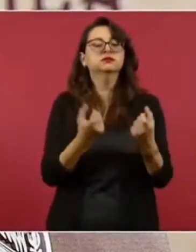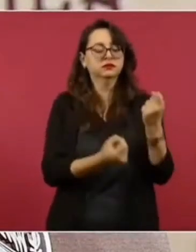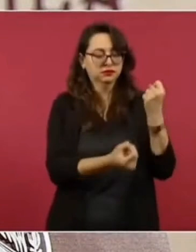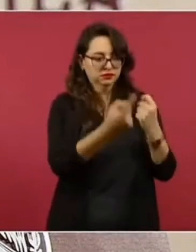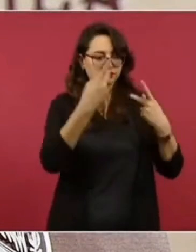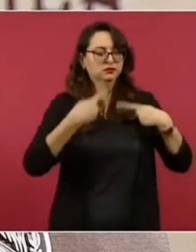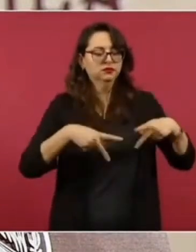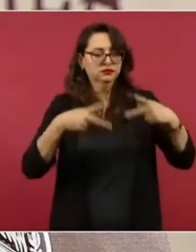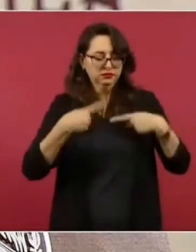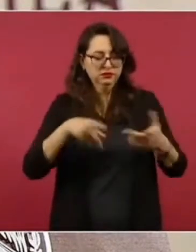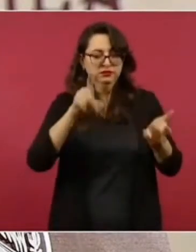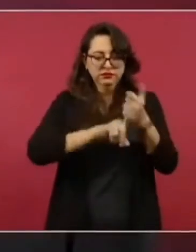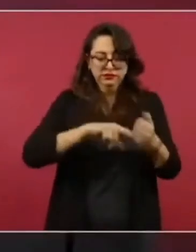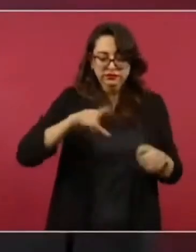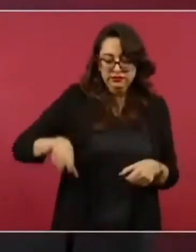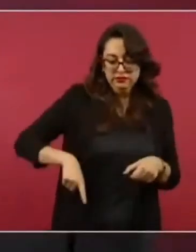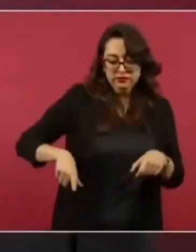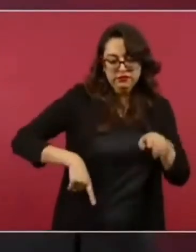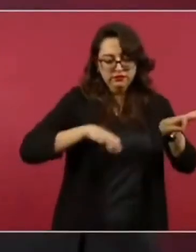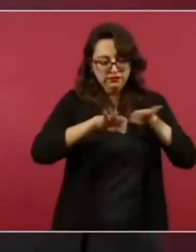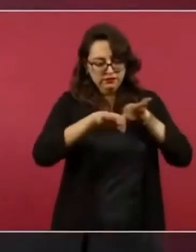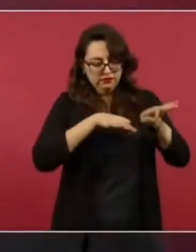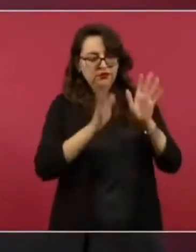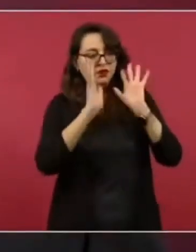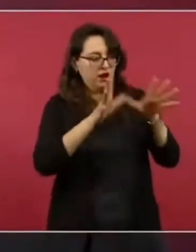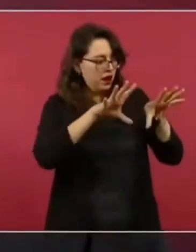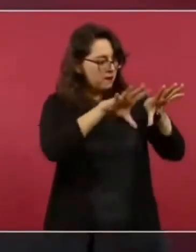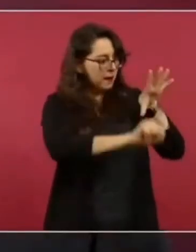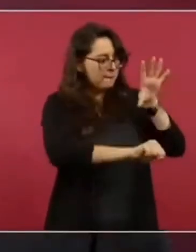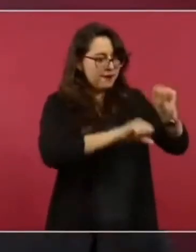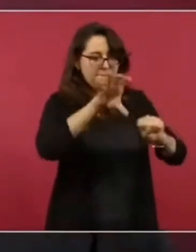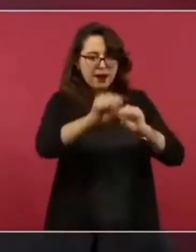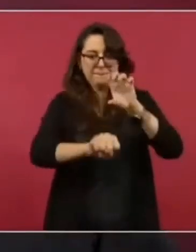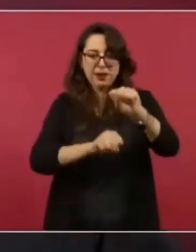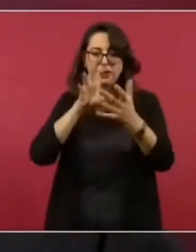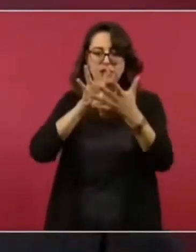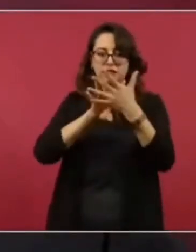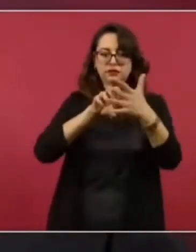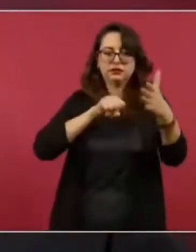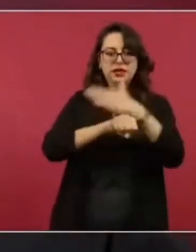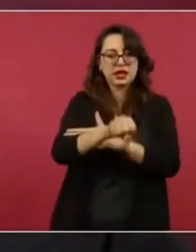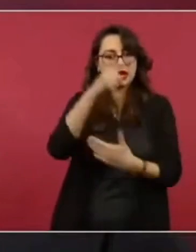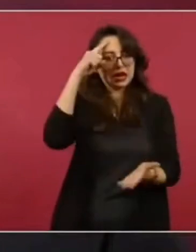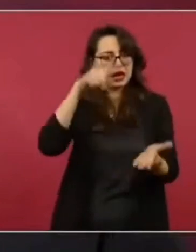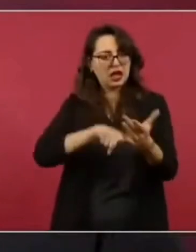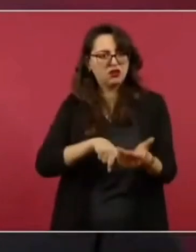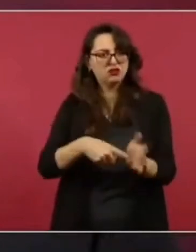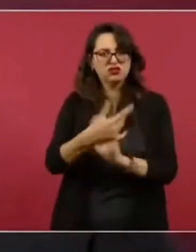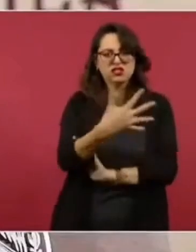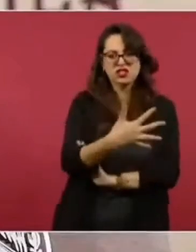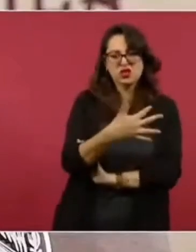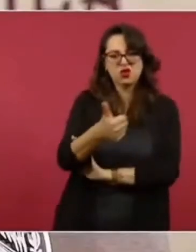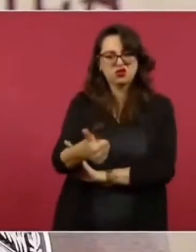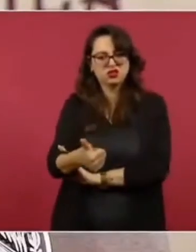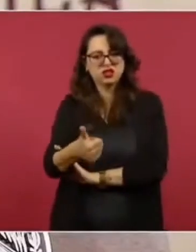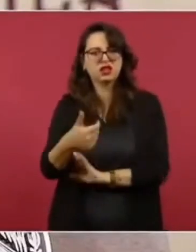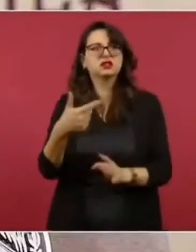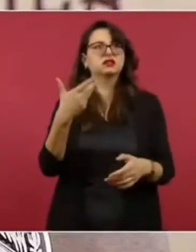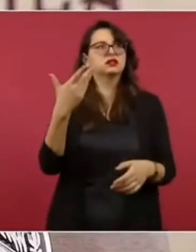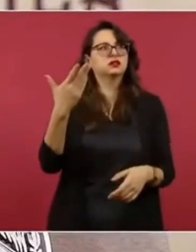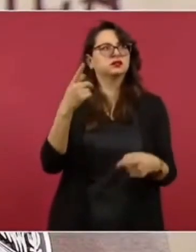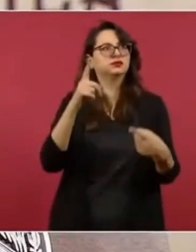exfuncionarios o funcionarios detenidos sujetos a proceso, creo que son cinco o seis, el responsable de la estación